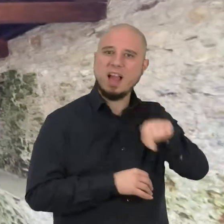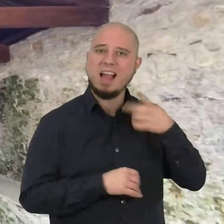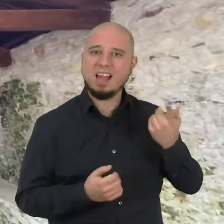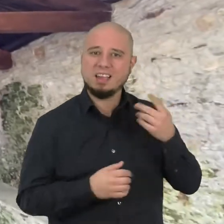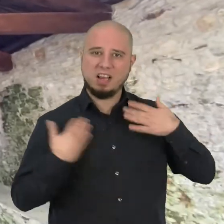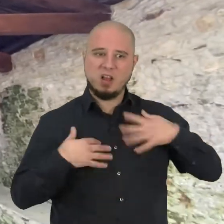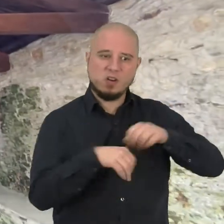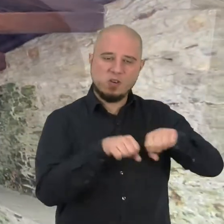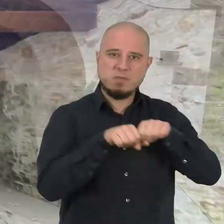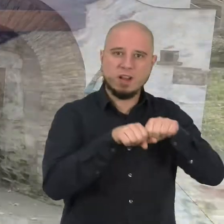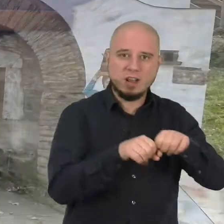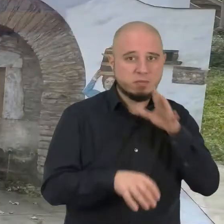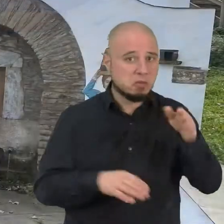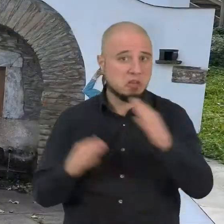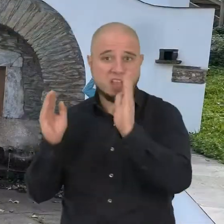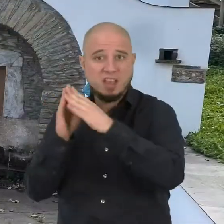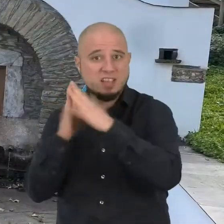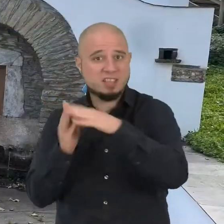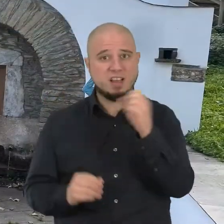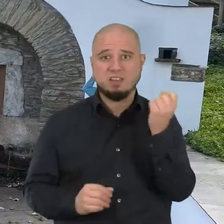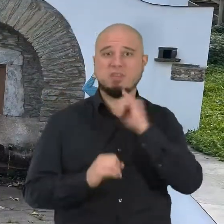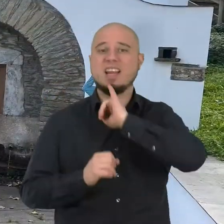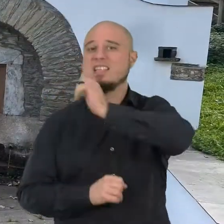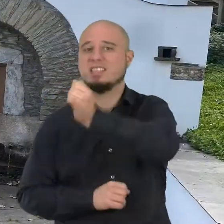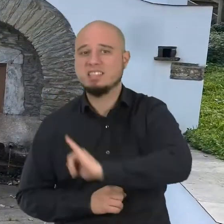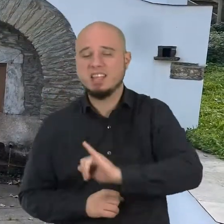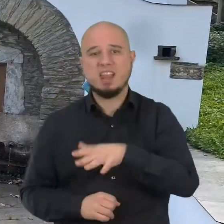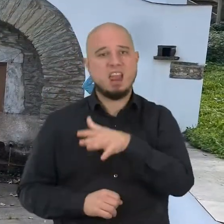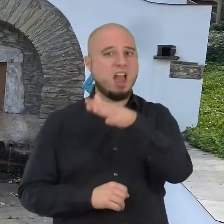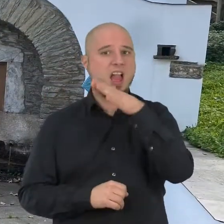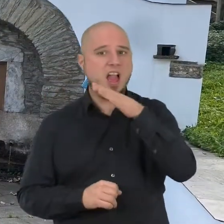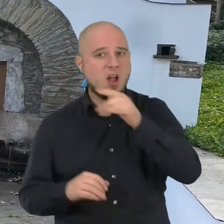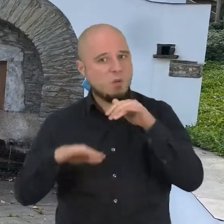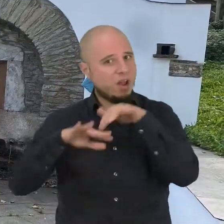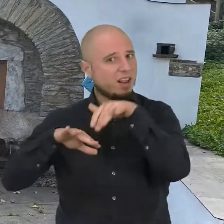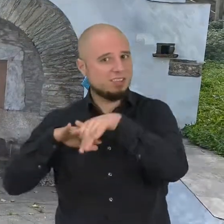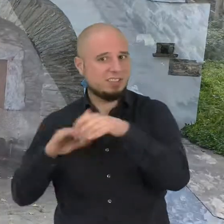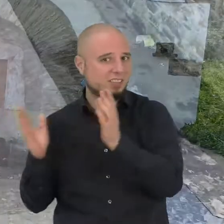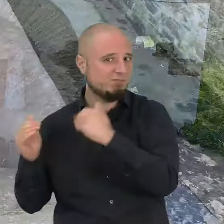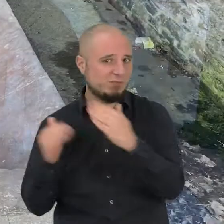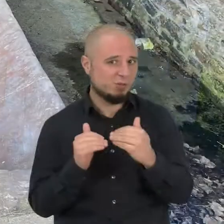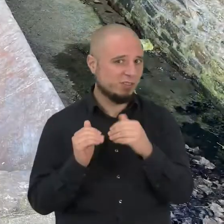el lavado de la ropa, ya que en los hogares no había luz, agua corriente o alcantarillado.